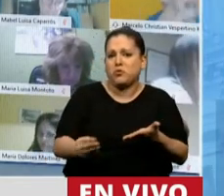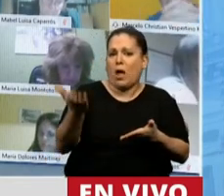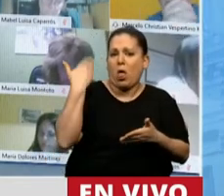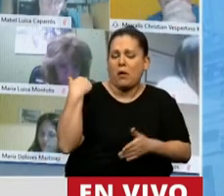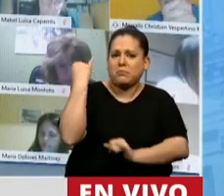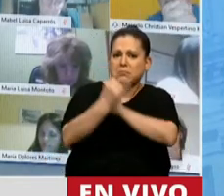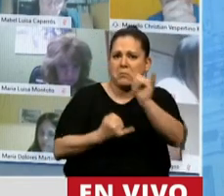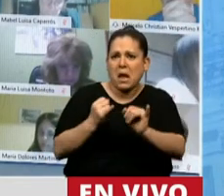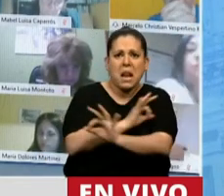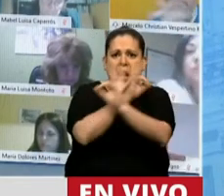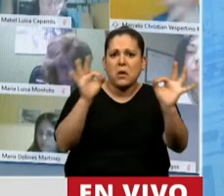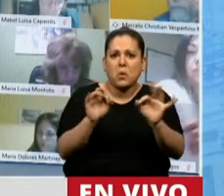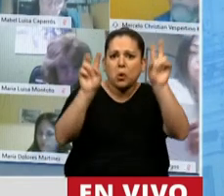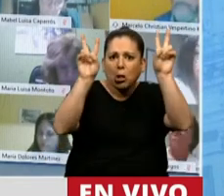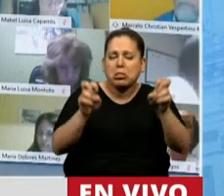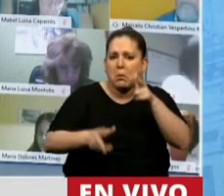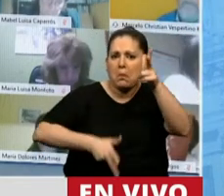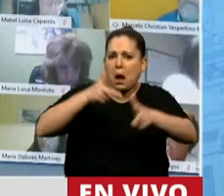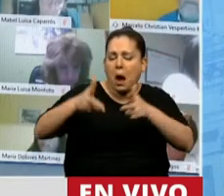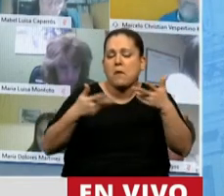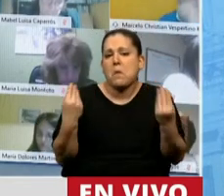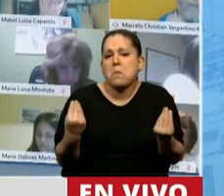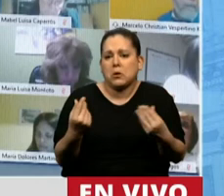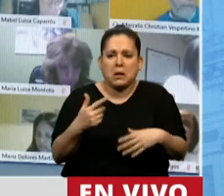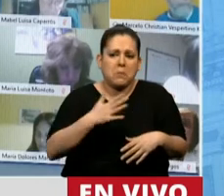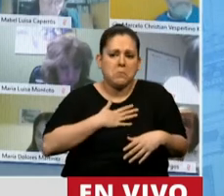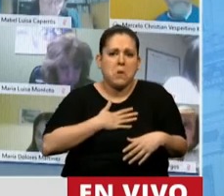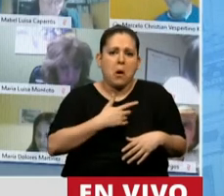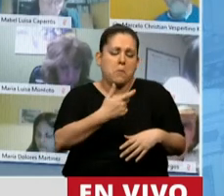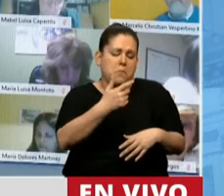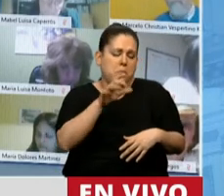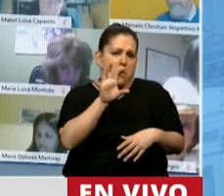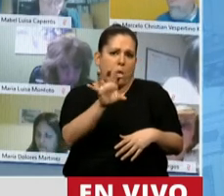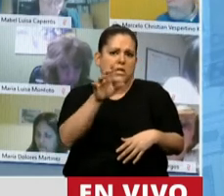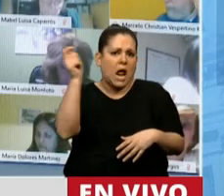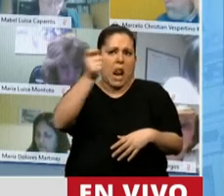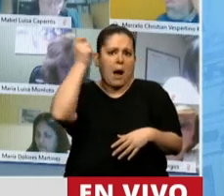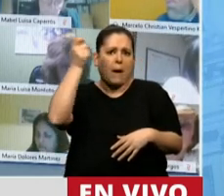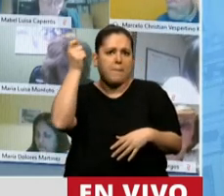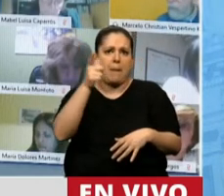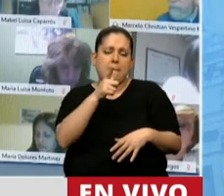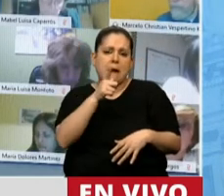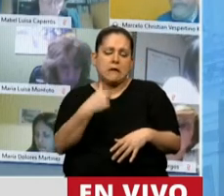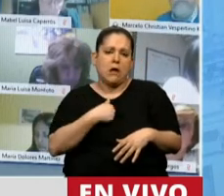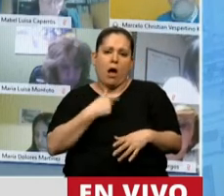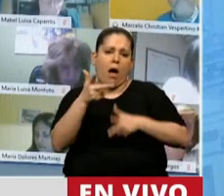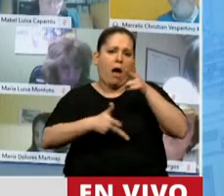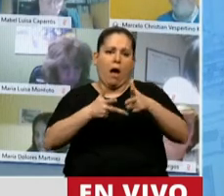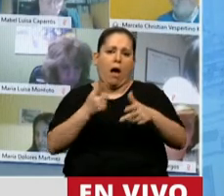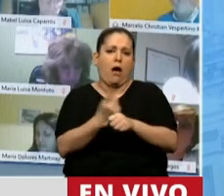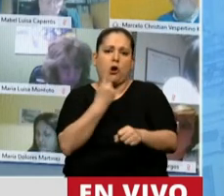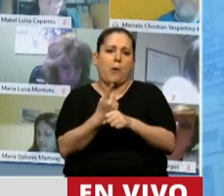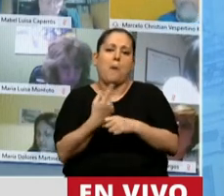mención a eso, tal vez porque como somos una provincia chica no podemos nacionalizar la causa desde la cuestión